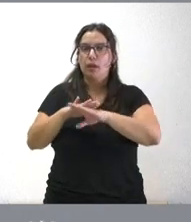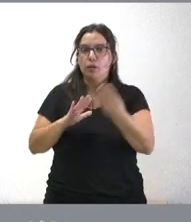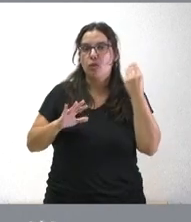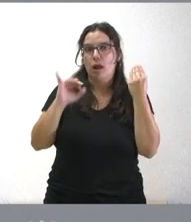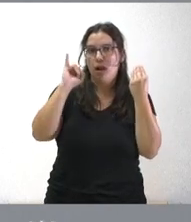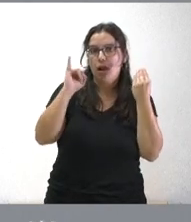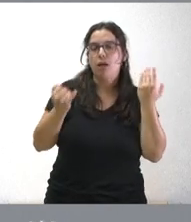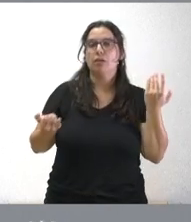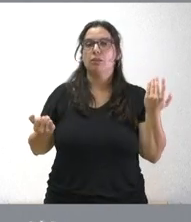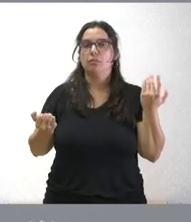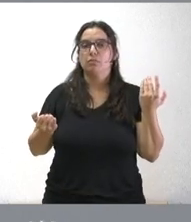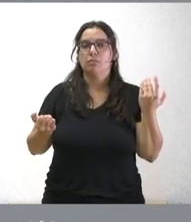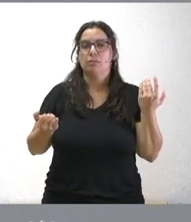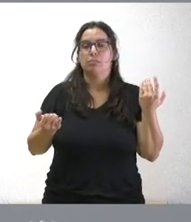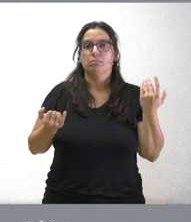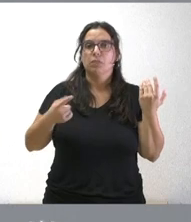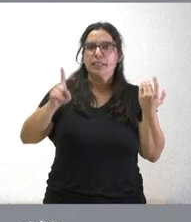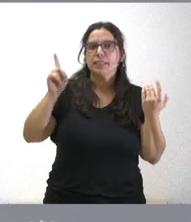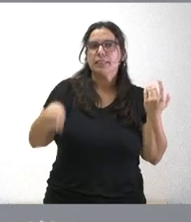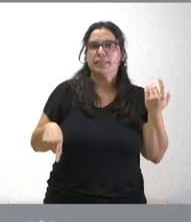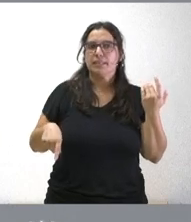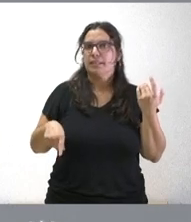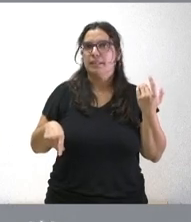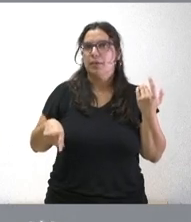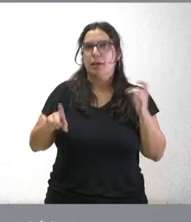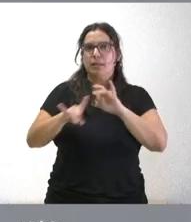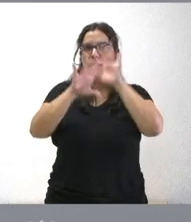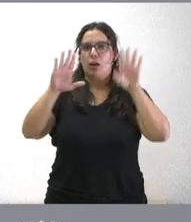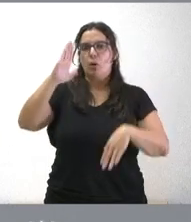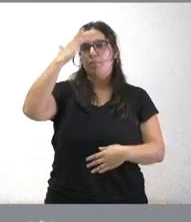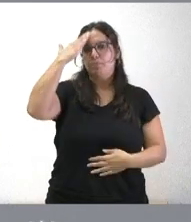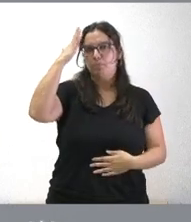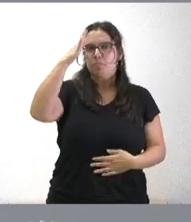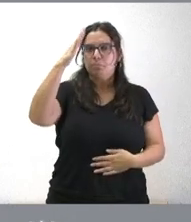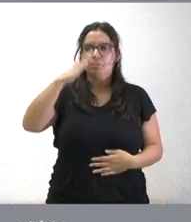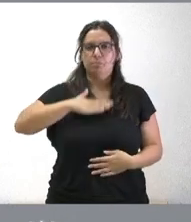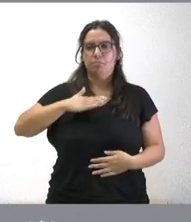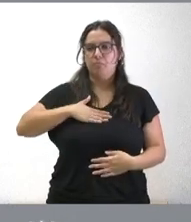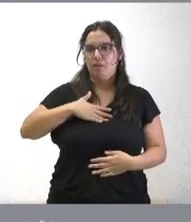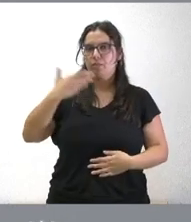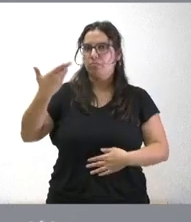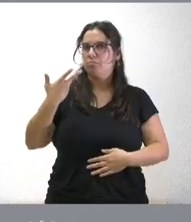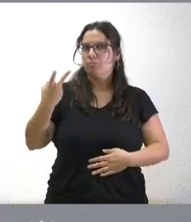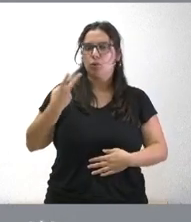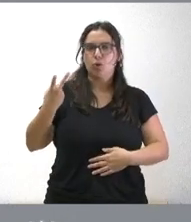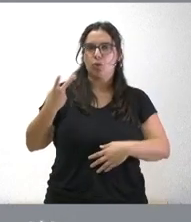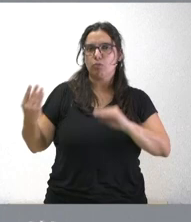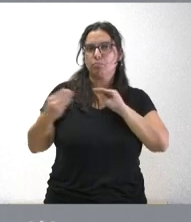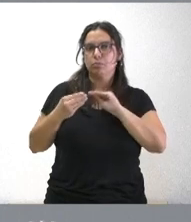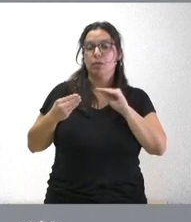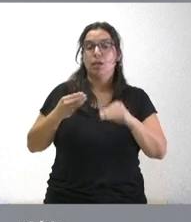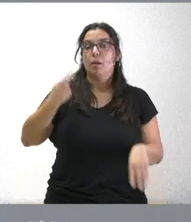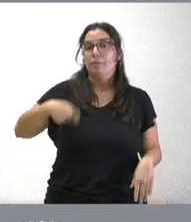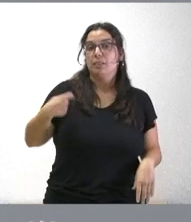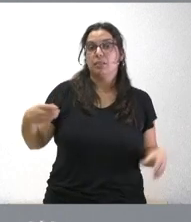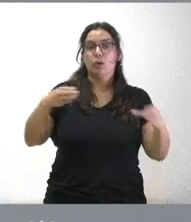pacto de gobierno que también se identifica plenamente con nuestros principios y con nuestros valores el presidente de la Junta de Castilla